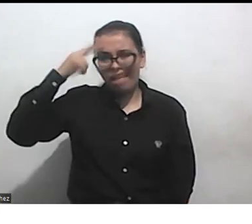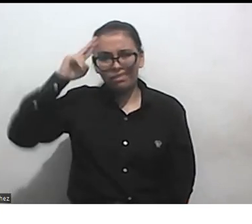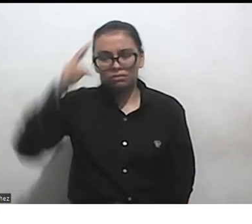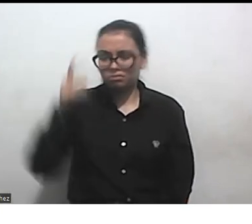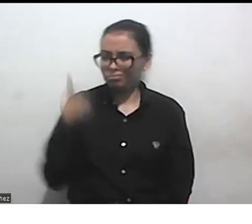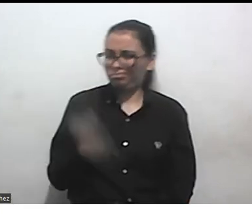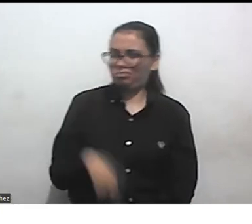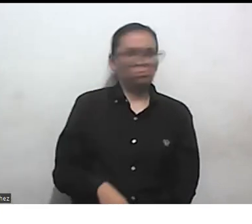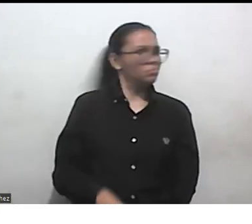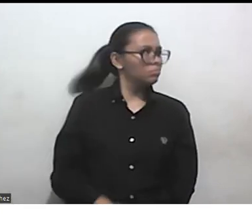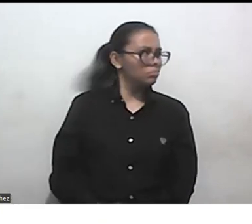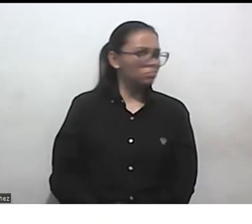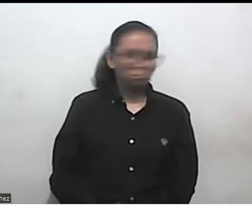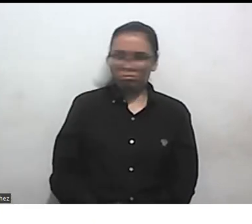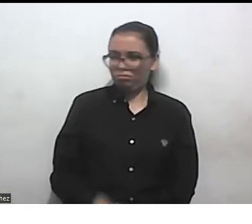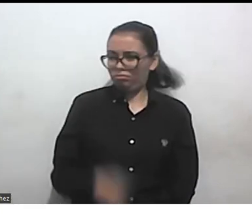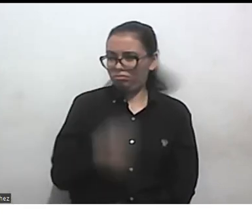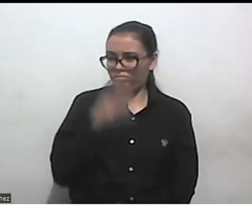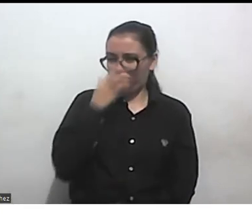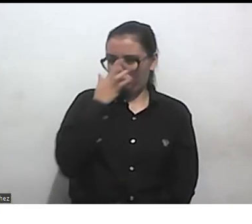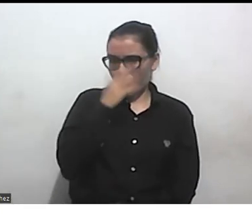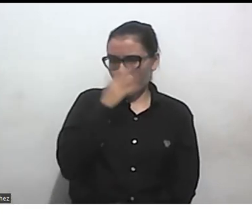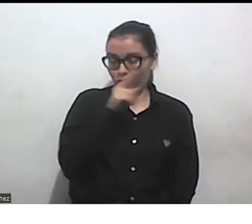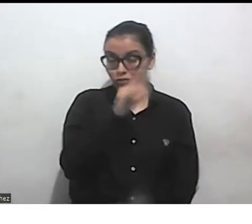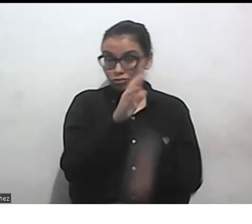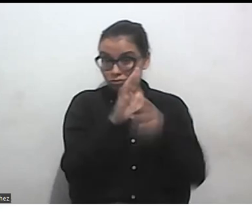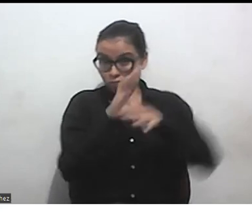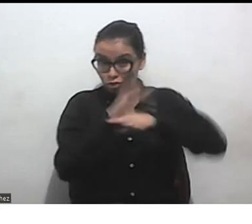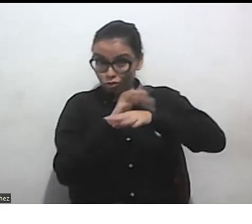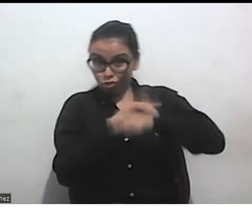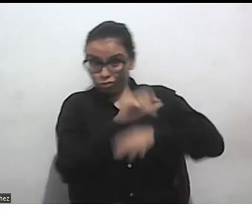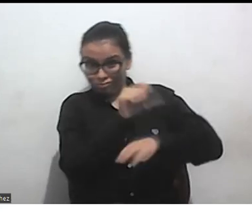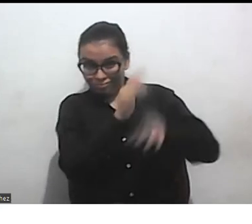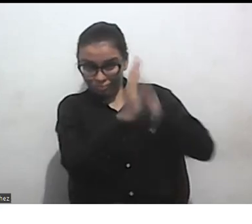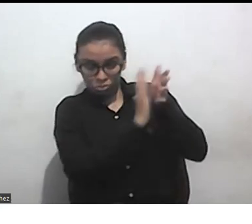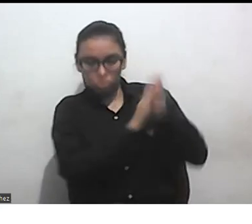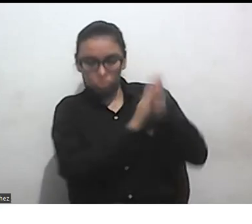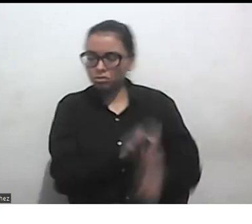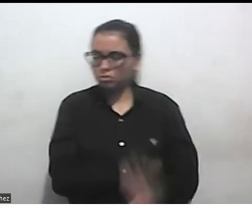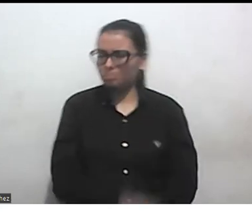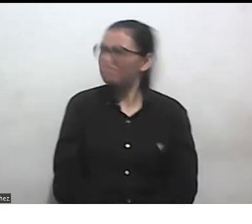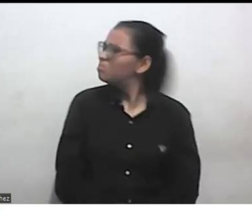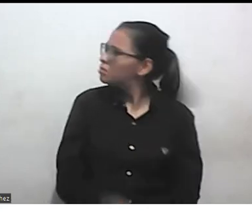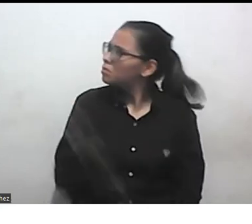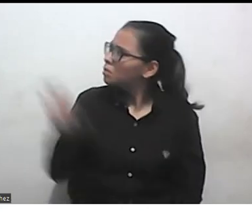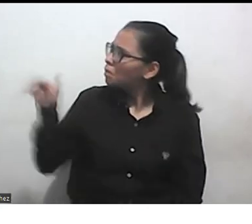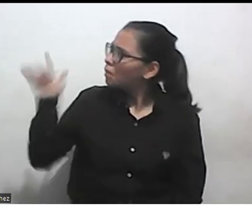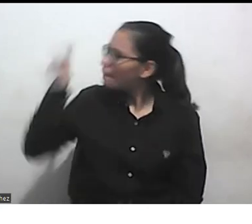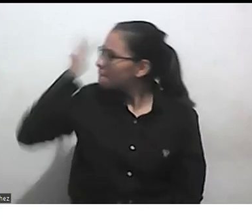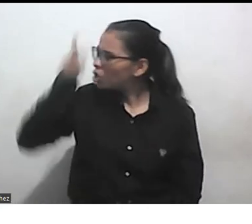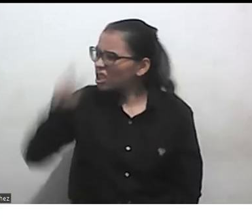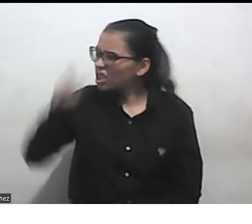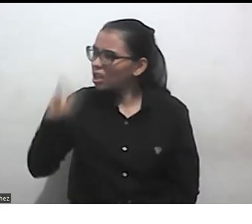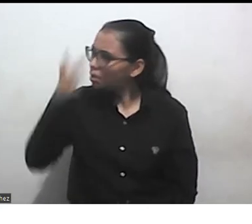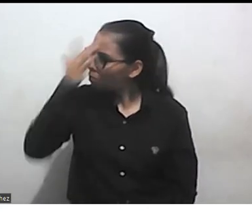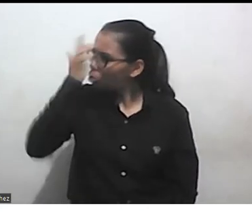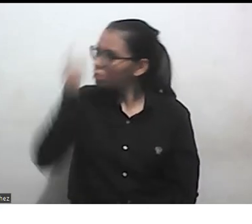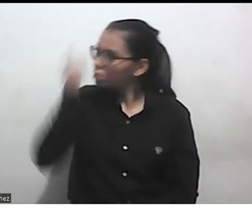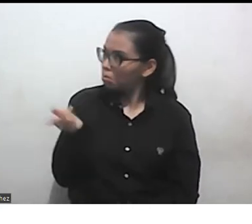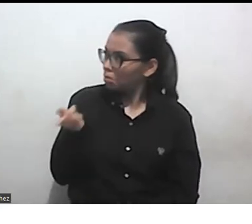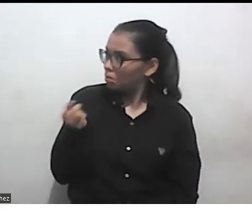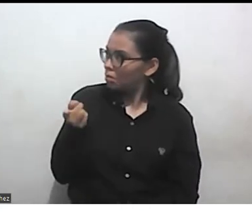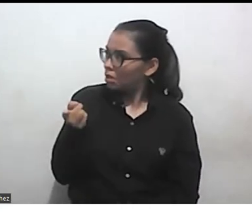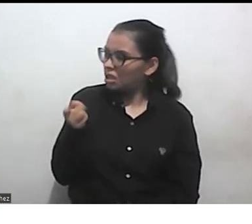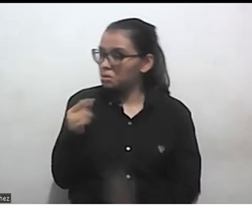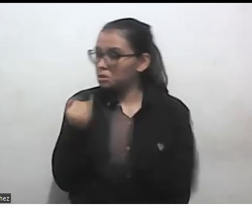el médico que contó la anécdota y mencionó por qué está hablando incoherencias o sea con quién ha